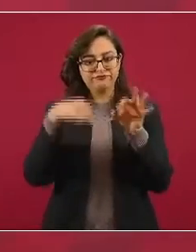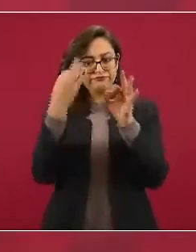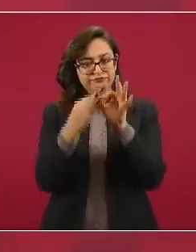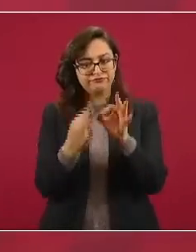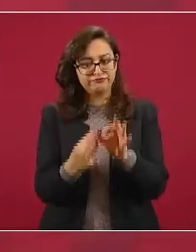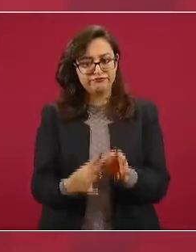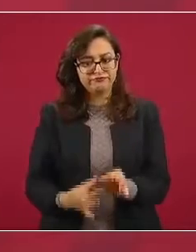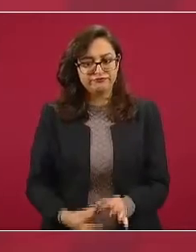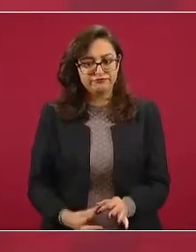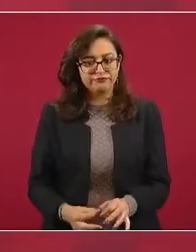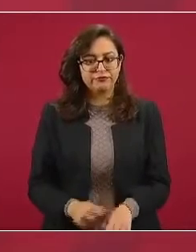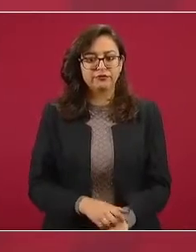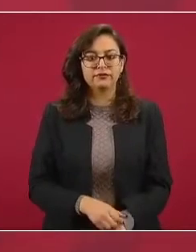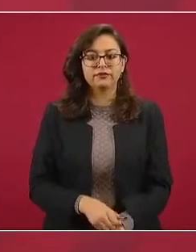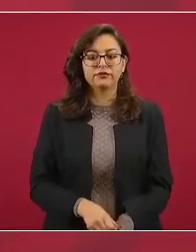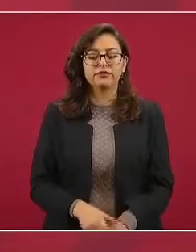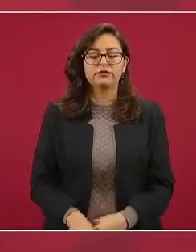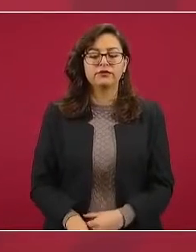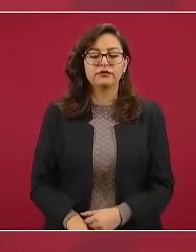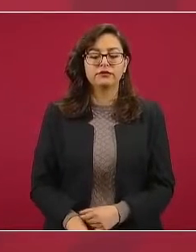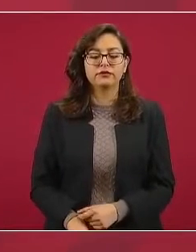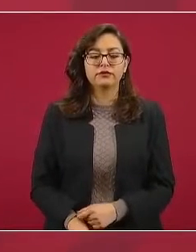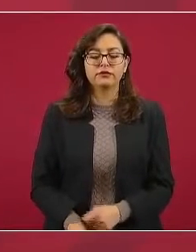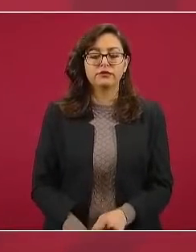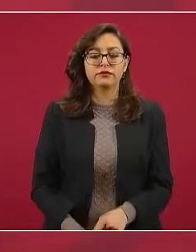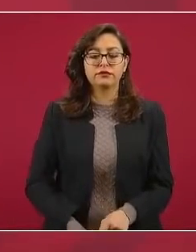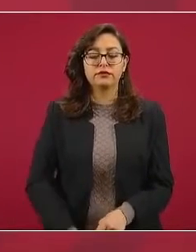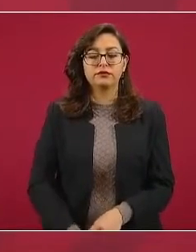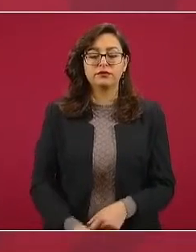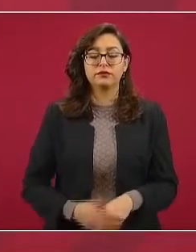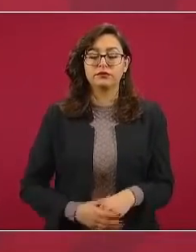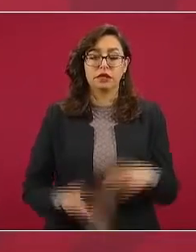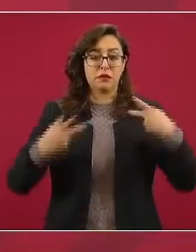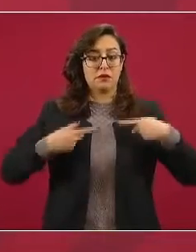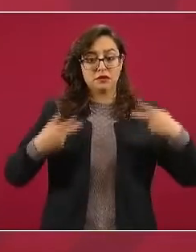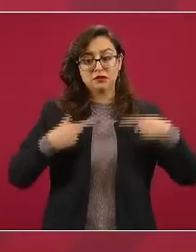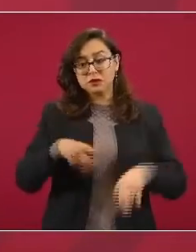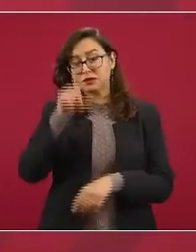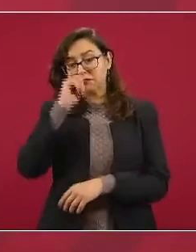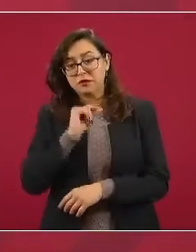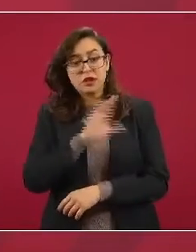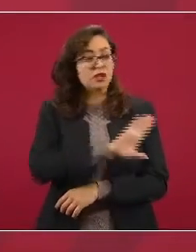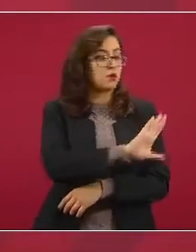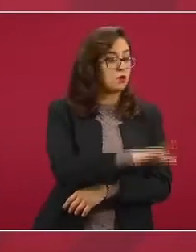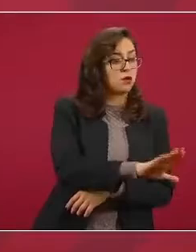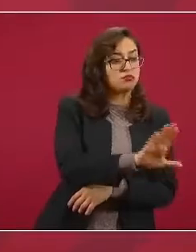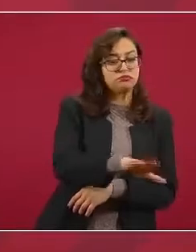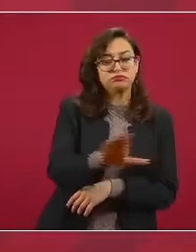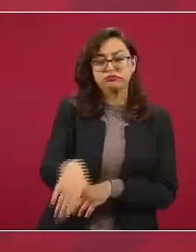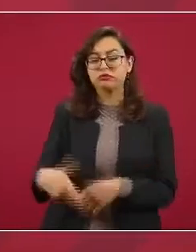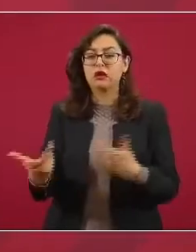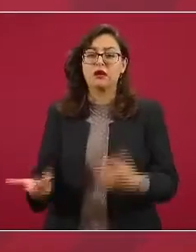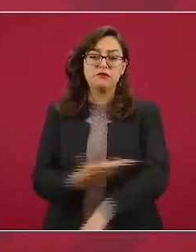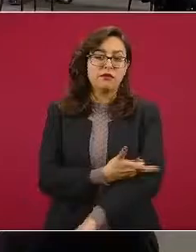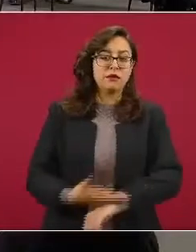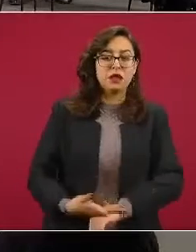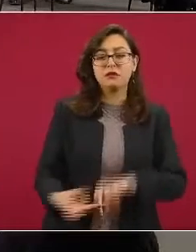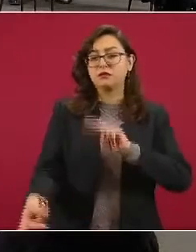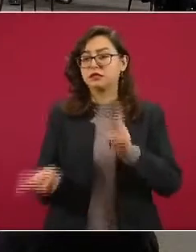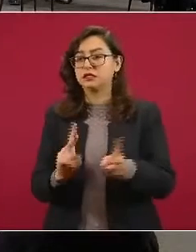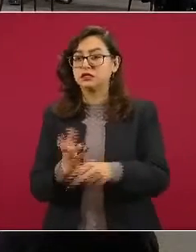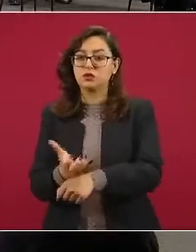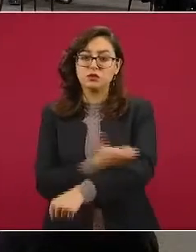aplomo ante la desafortunada pérdida de vidas, de familiares, vecinos, compañeros de trabajo